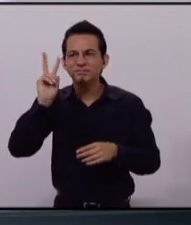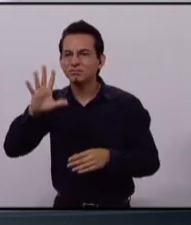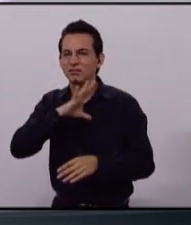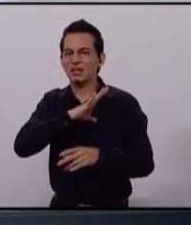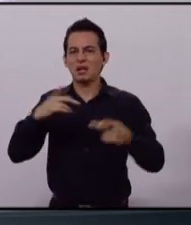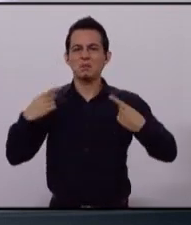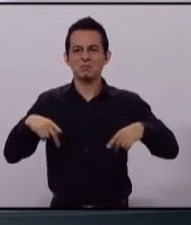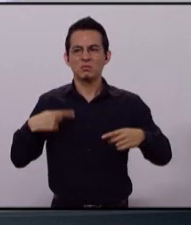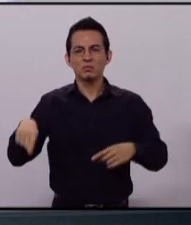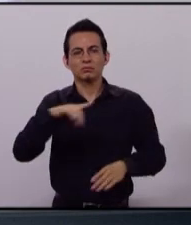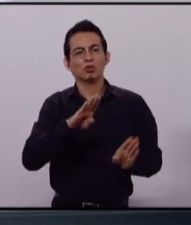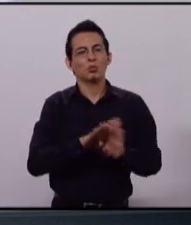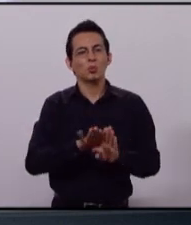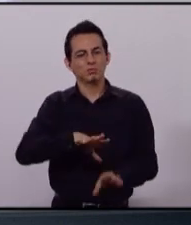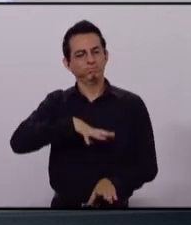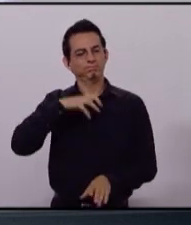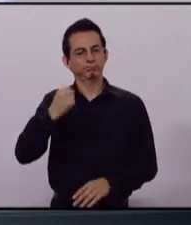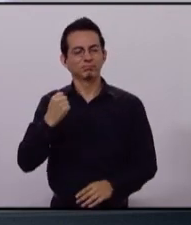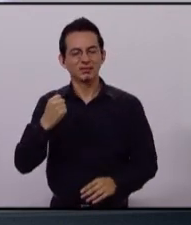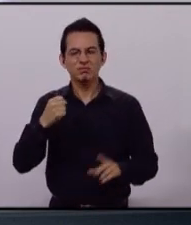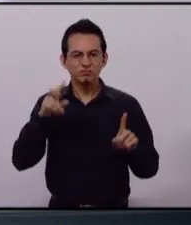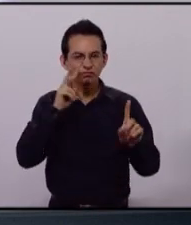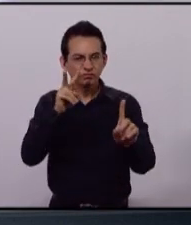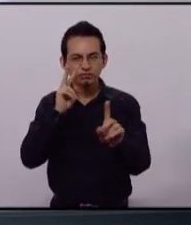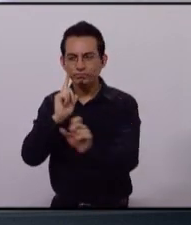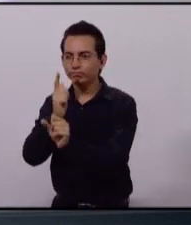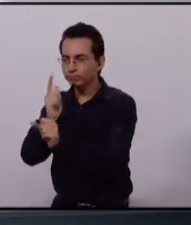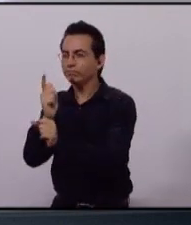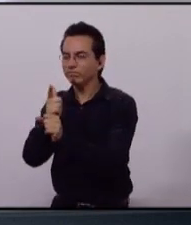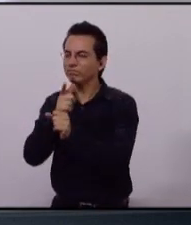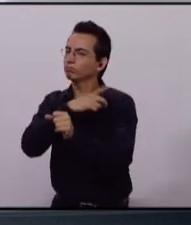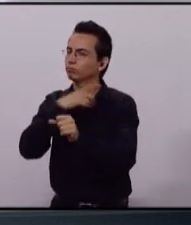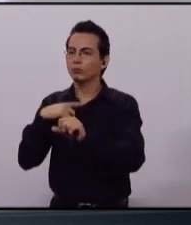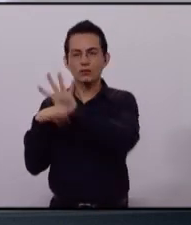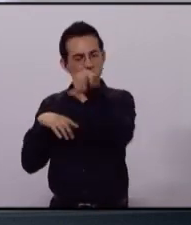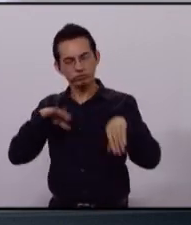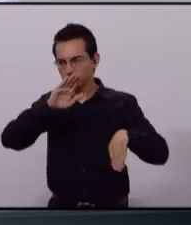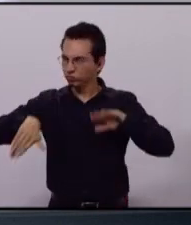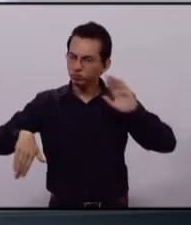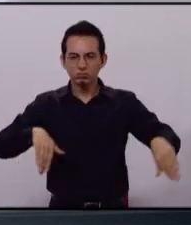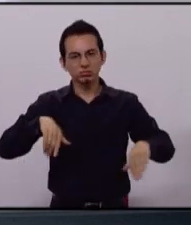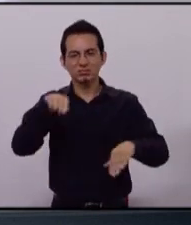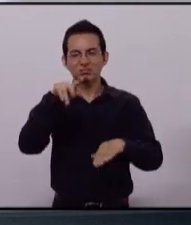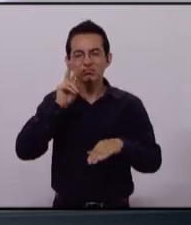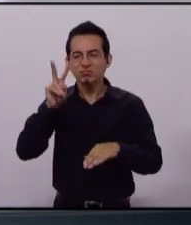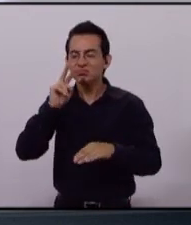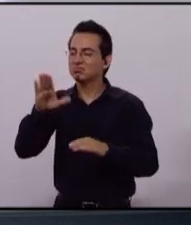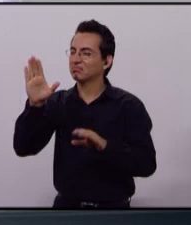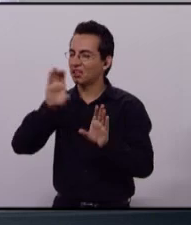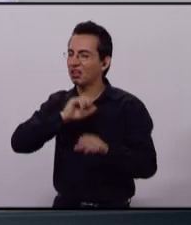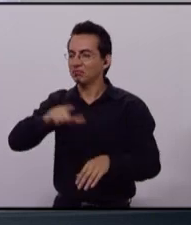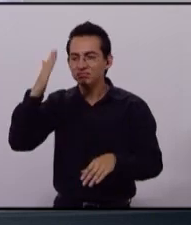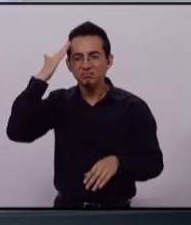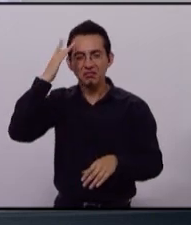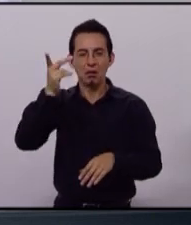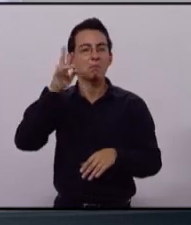manejan los ejidos y que sabemos quiénes son y de dónde provienen. Y sabemos perfectamente que son PRIistas. Reordenaré la operación